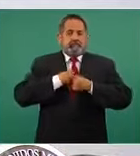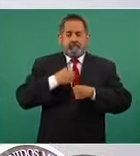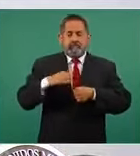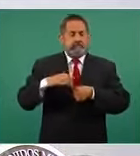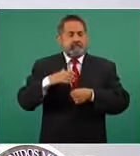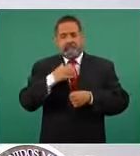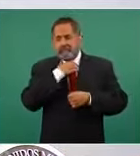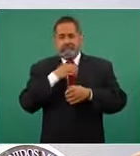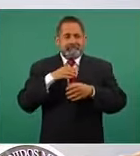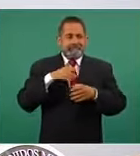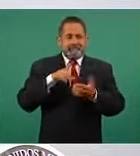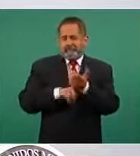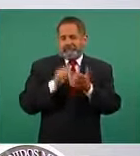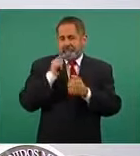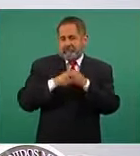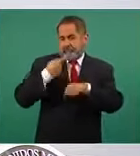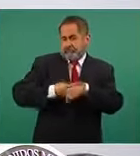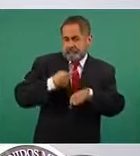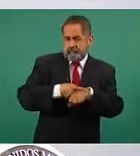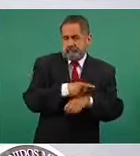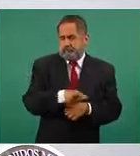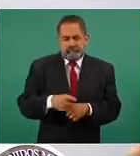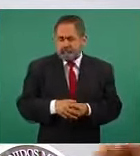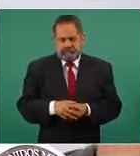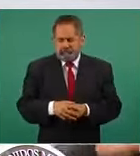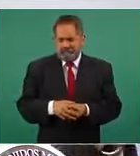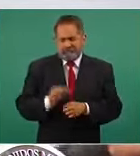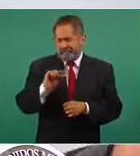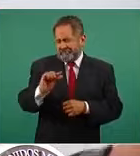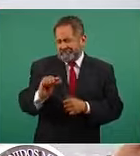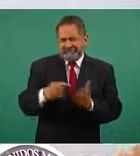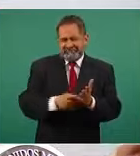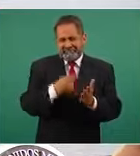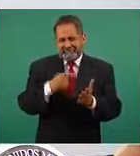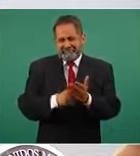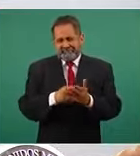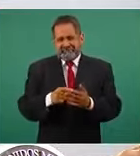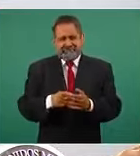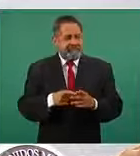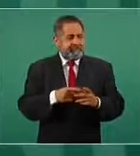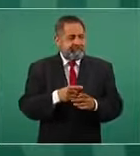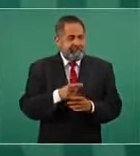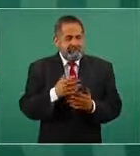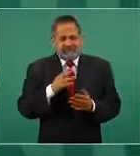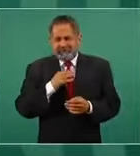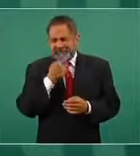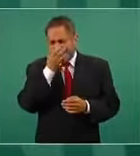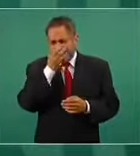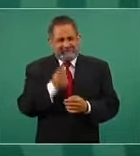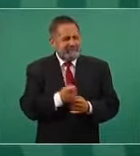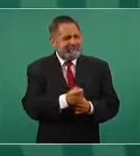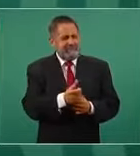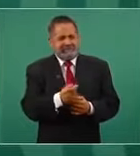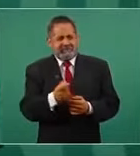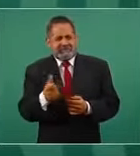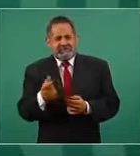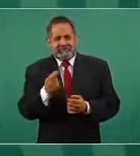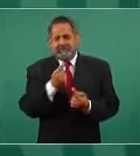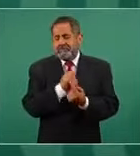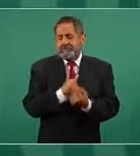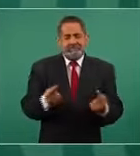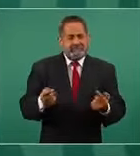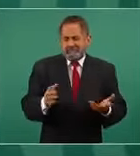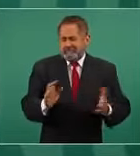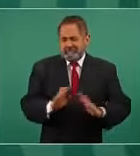afortunadamente no es tan frecuente, de hecho es considerablemente infrecuente en la niñez. Pero las